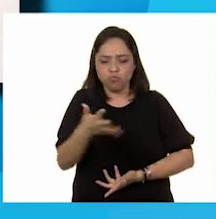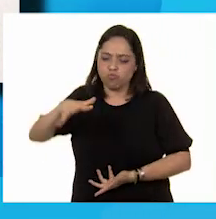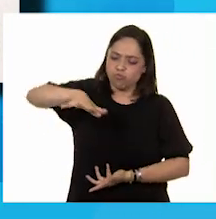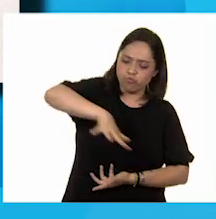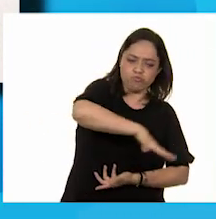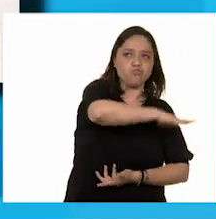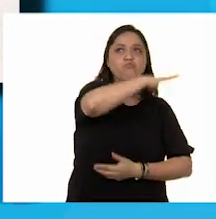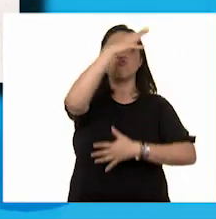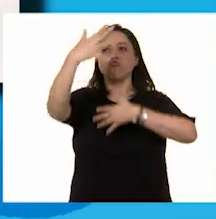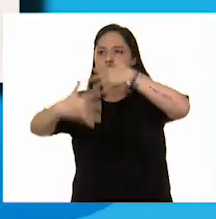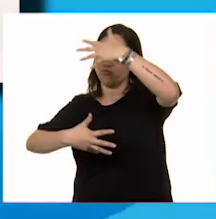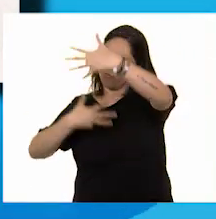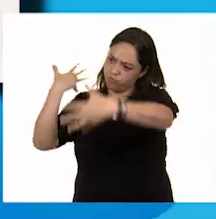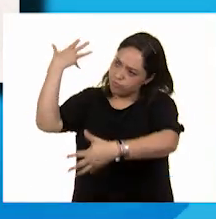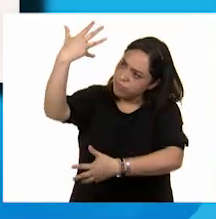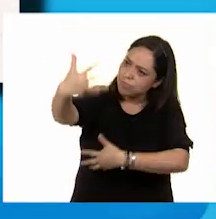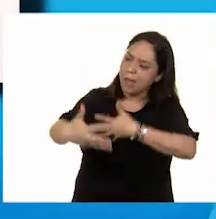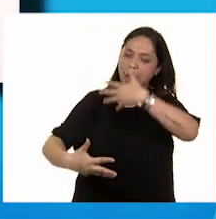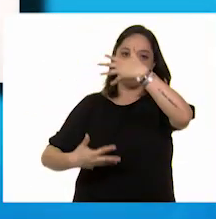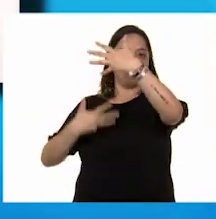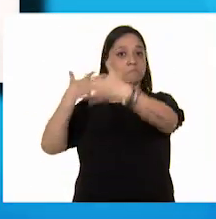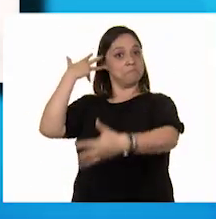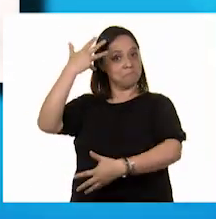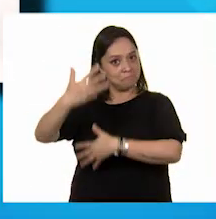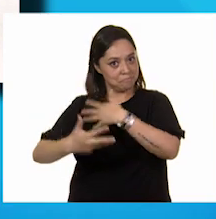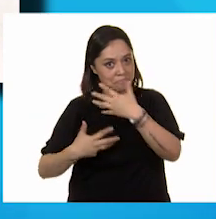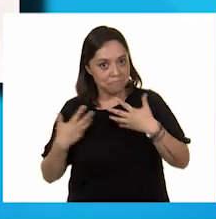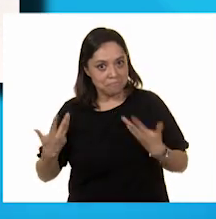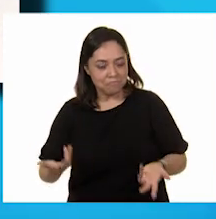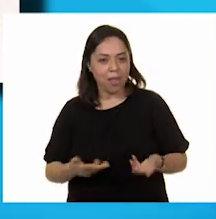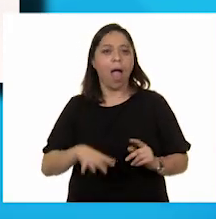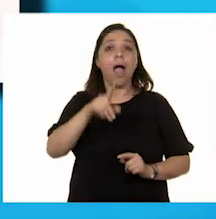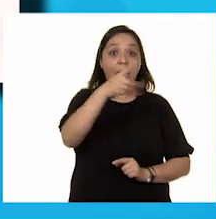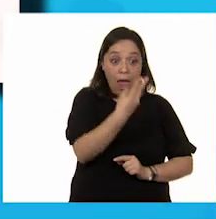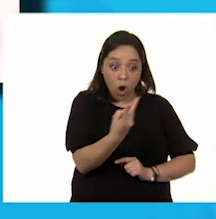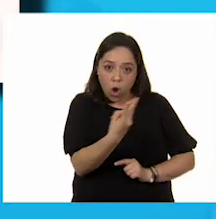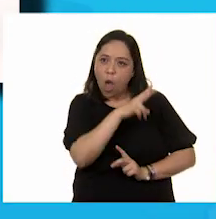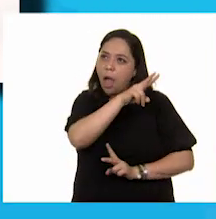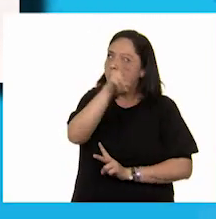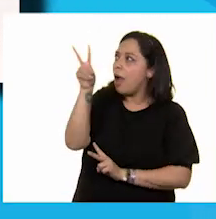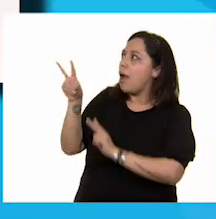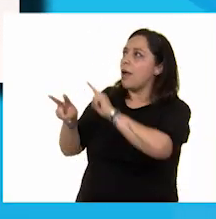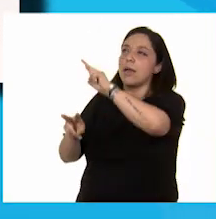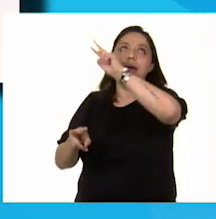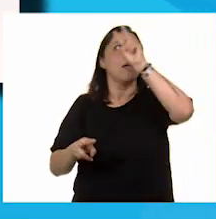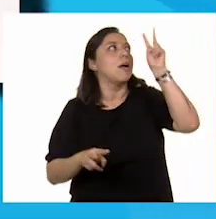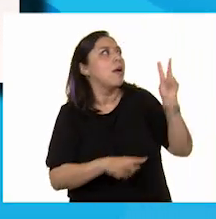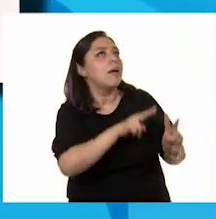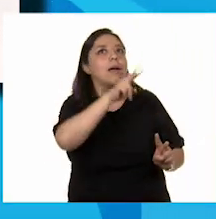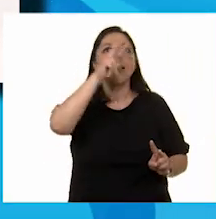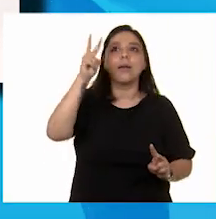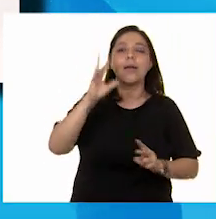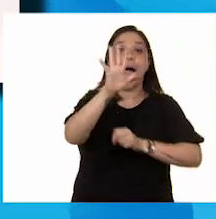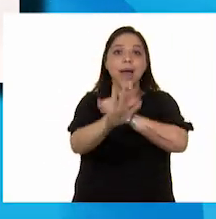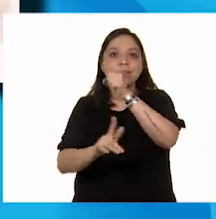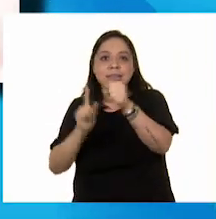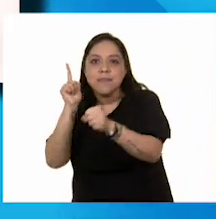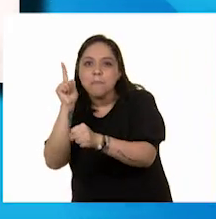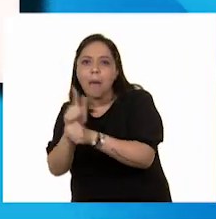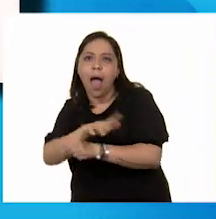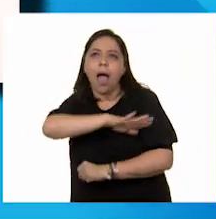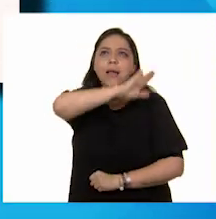la rueda y seguían su camino. Muchos fueron los paisajes que conocieron. Muchos fueron los animales. Vieron